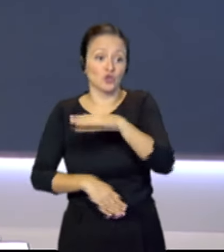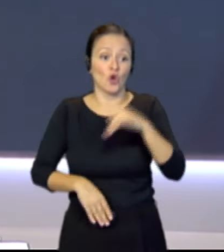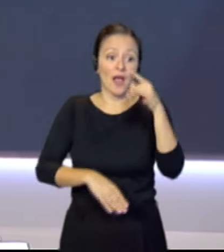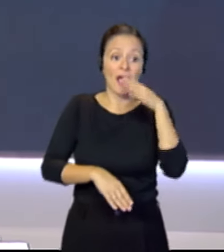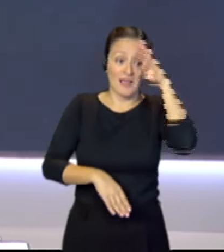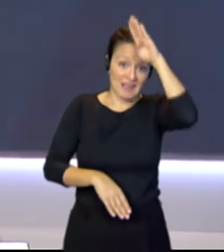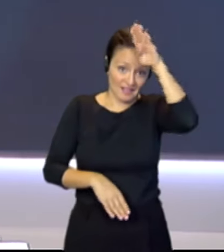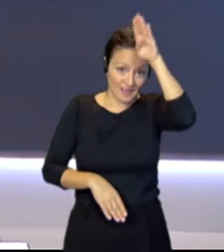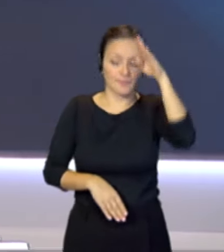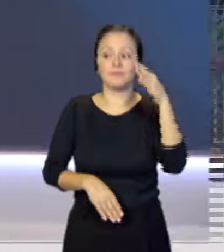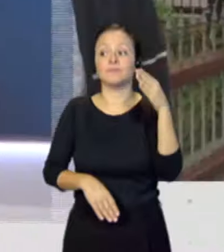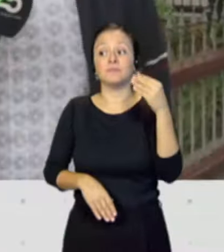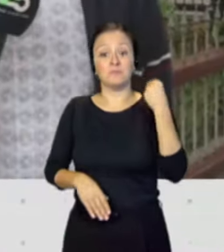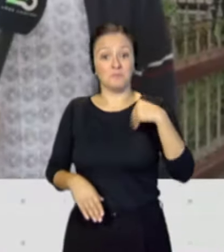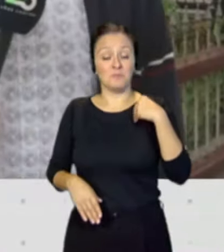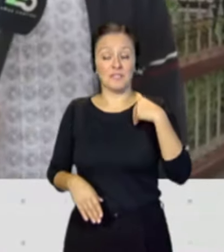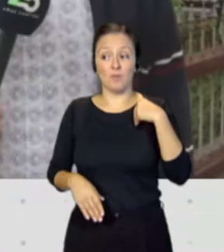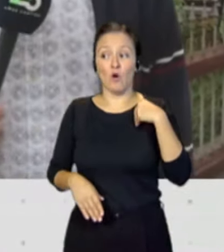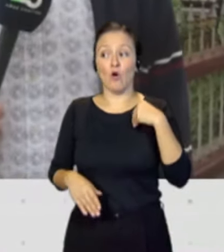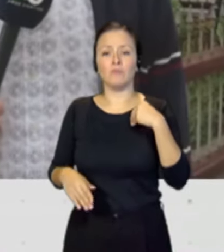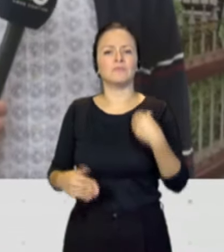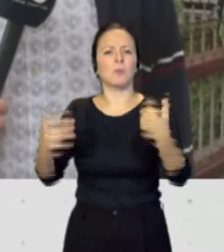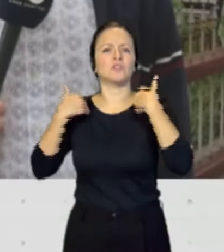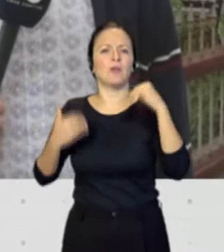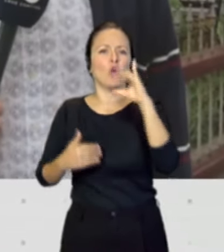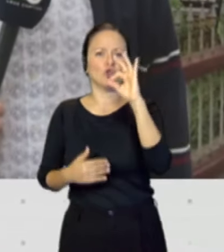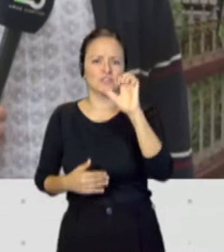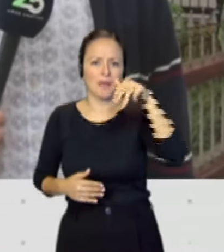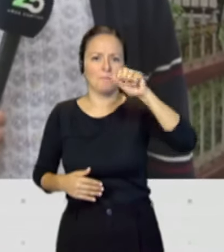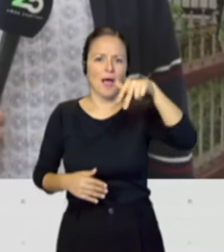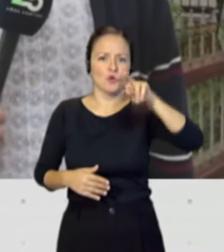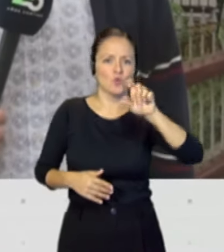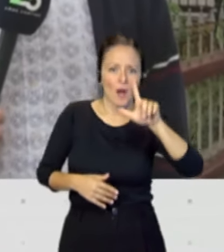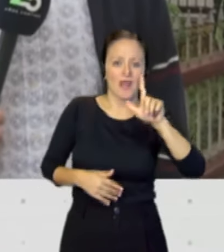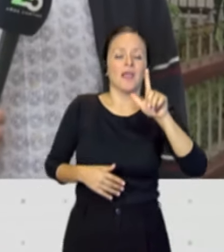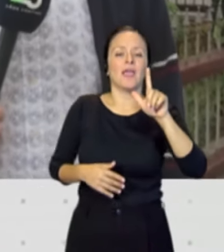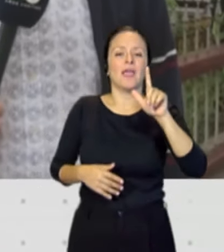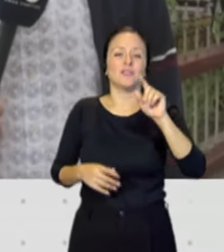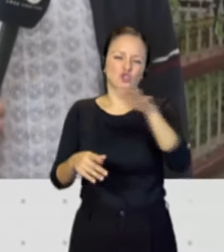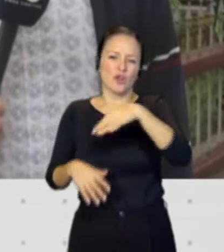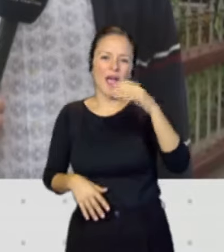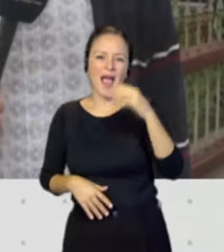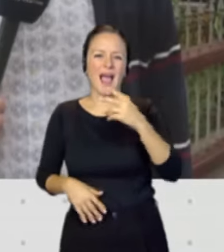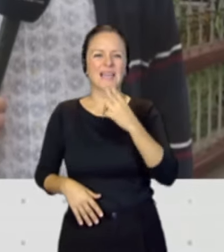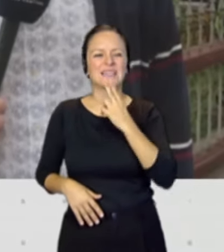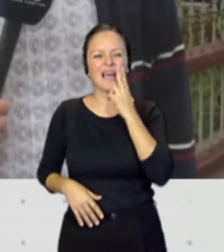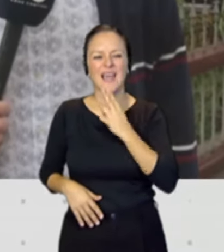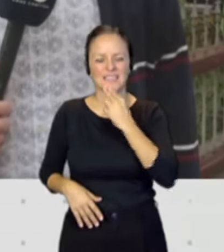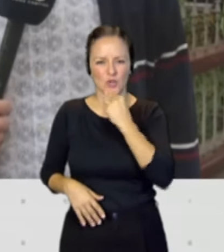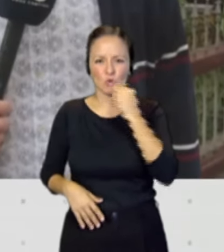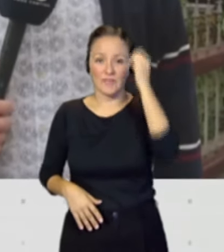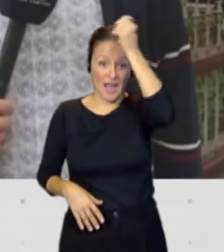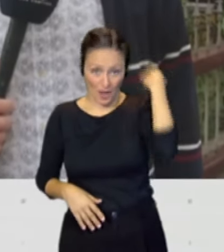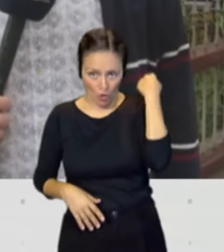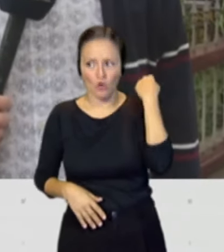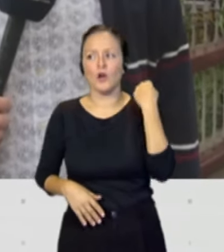correr a cargo de José Manuel Aranda, que es alcalde de Calatayug, localidad aragonesa, hermanada con Galdar. Luis Muro está en el municipio del